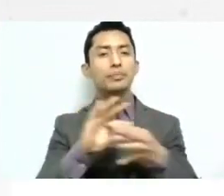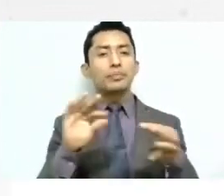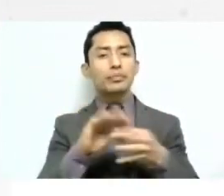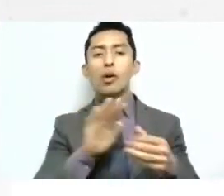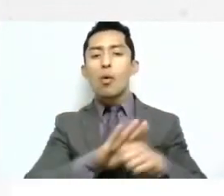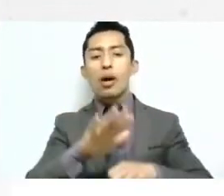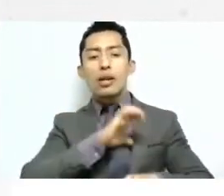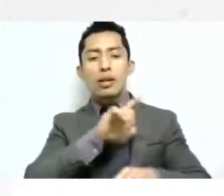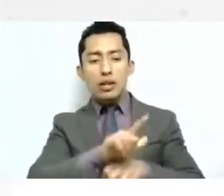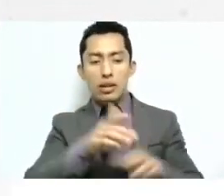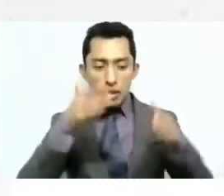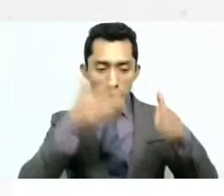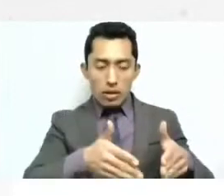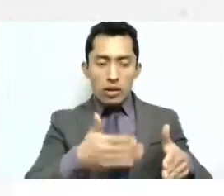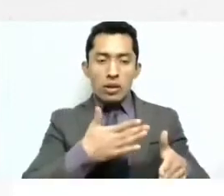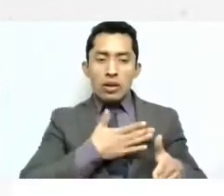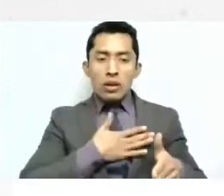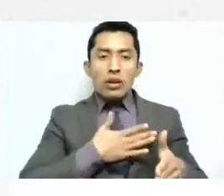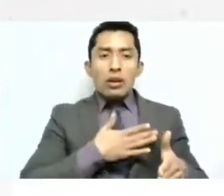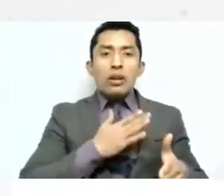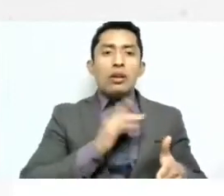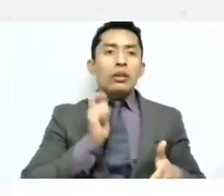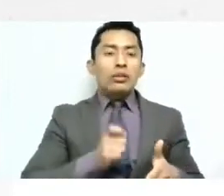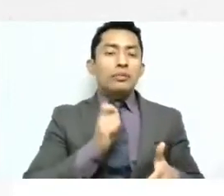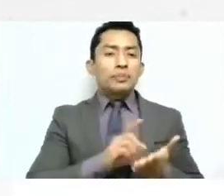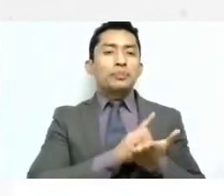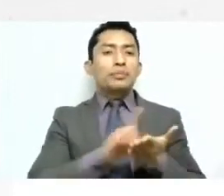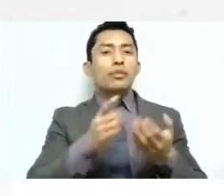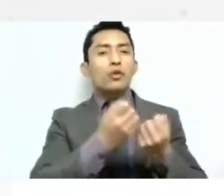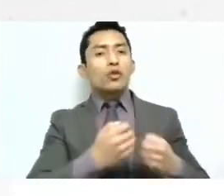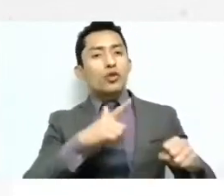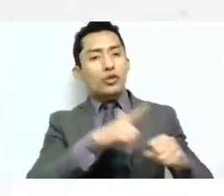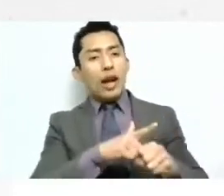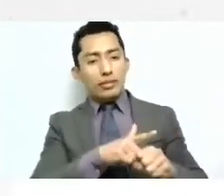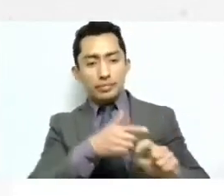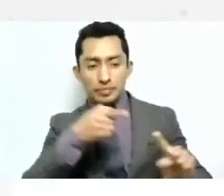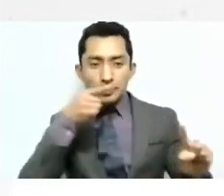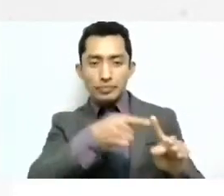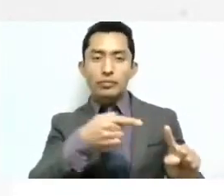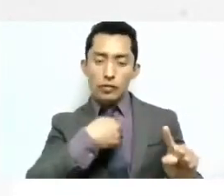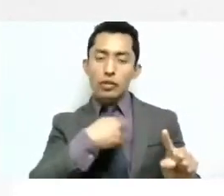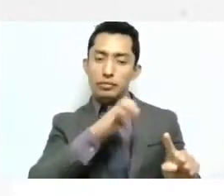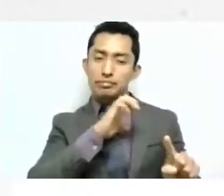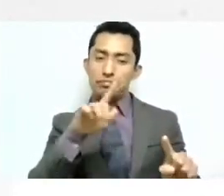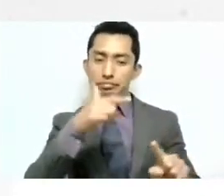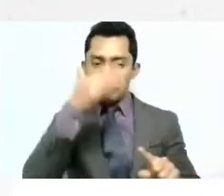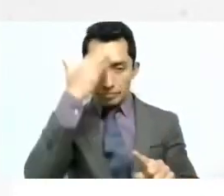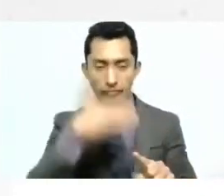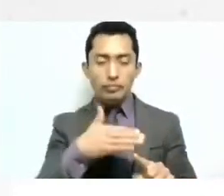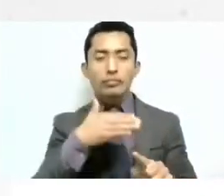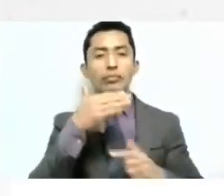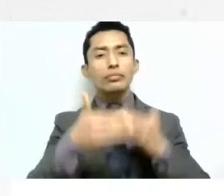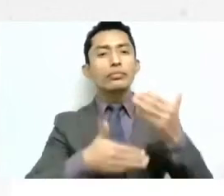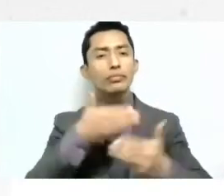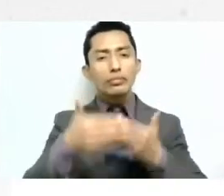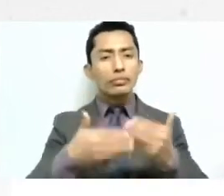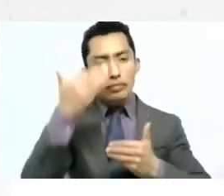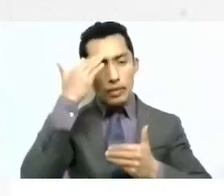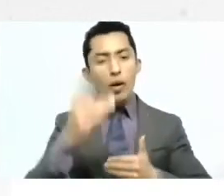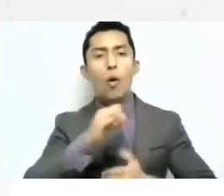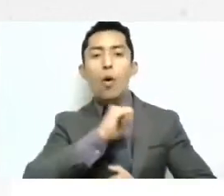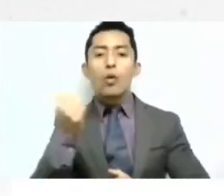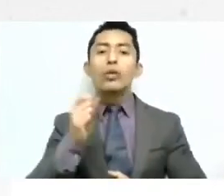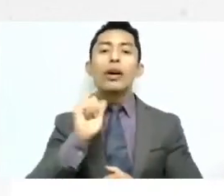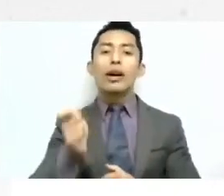obviamente yo escogí derecho social me voy a esta materia y después al tiempo se abre la